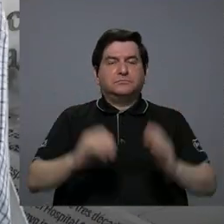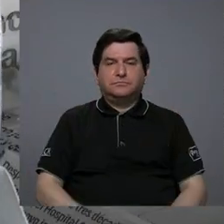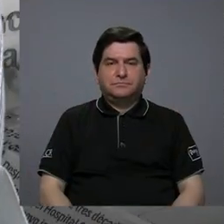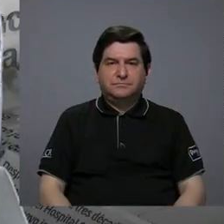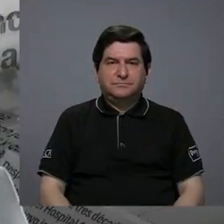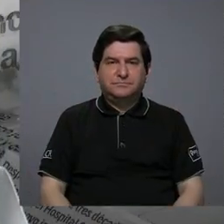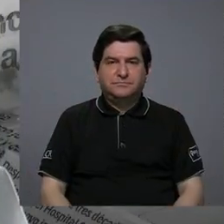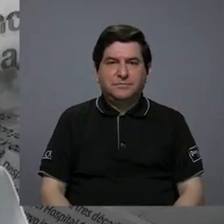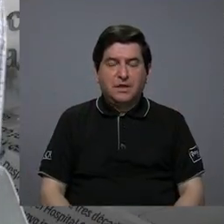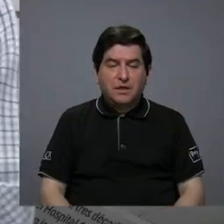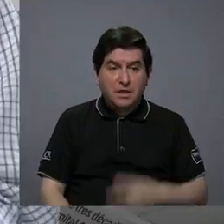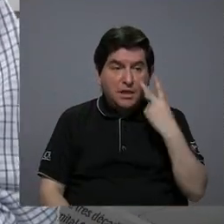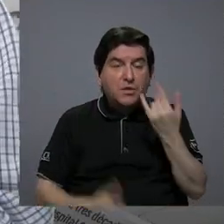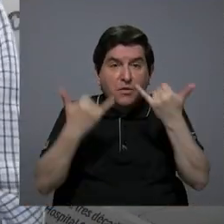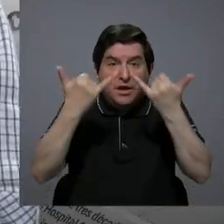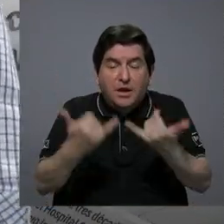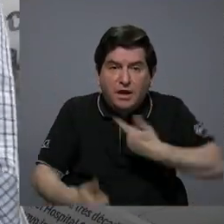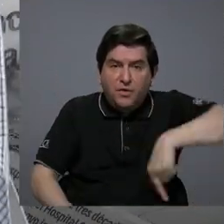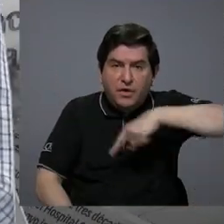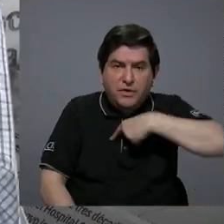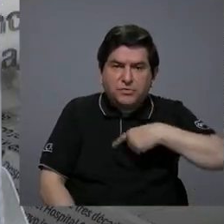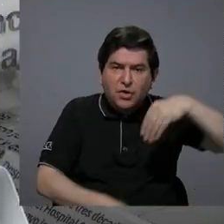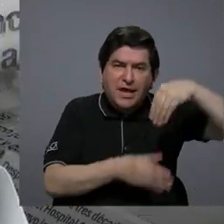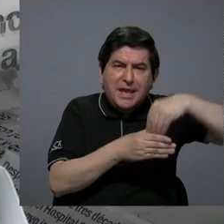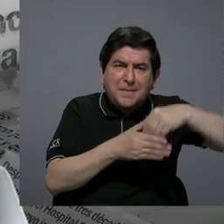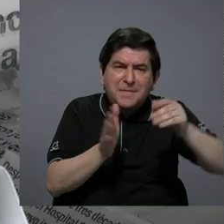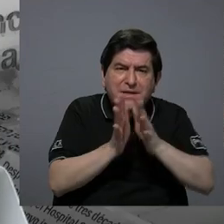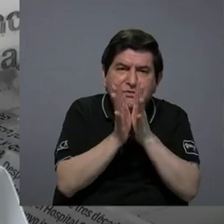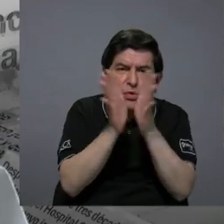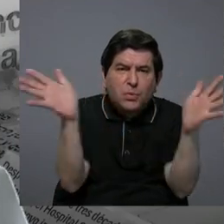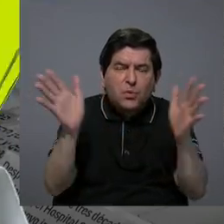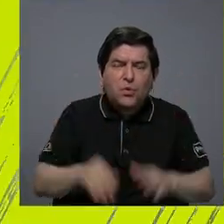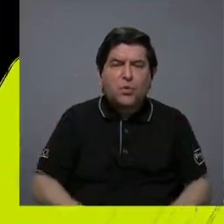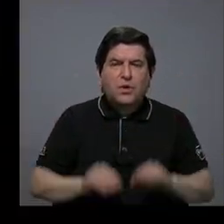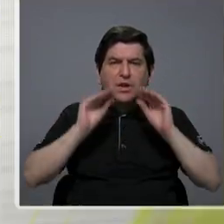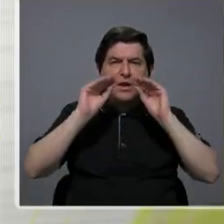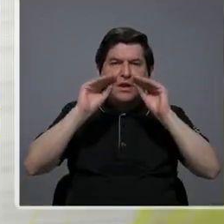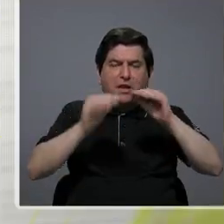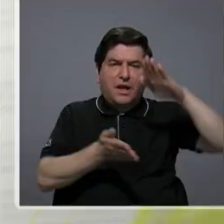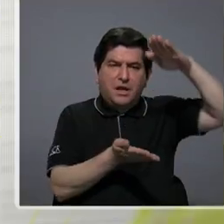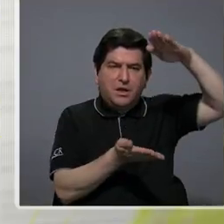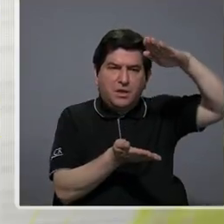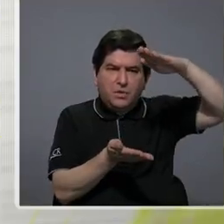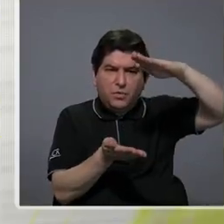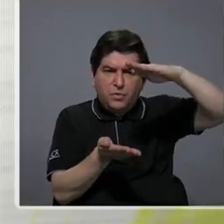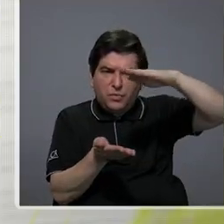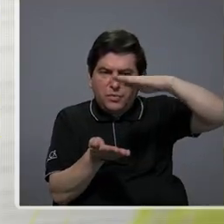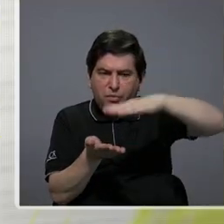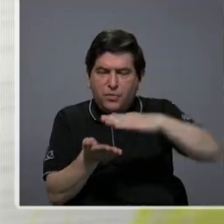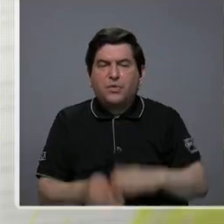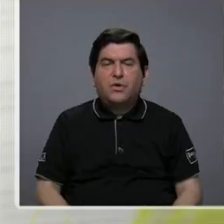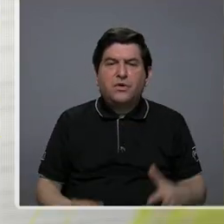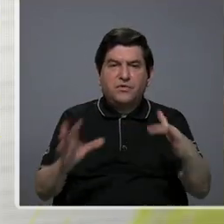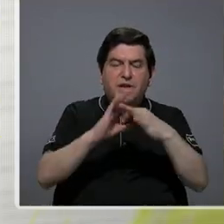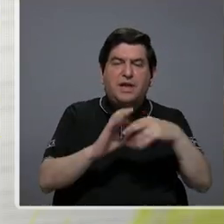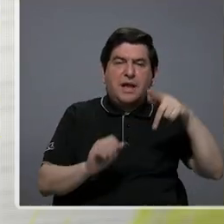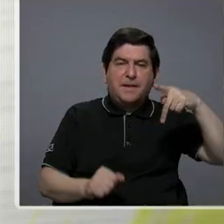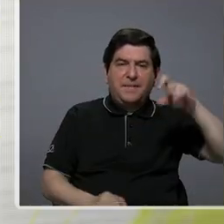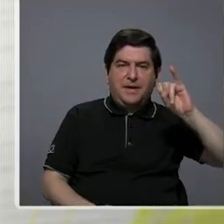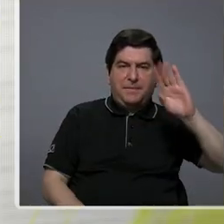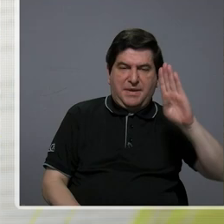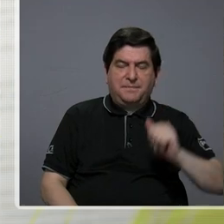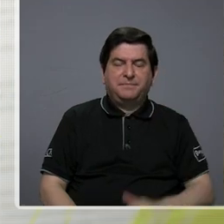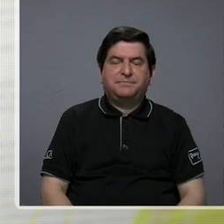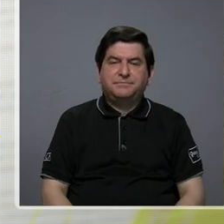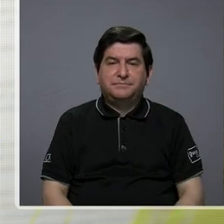que más bien estamos observando es que la inversión pública en educación ha venido disminuyendo respecto del Producto Interno Bruto, es decir,